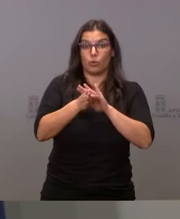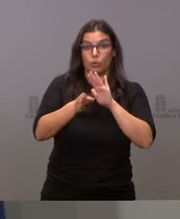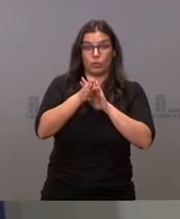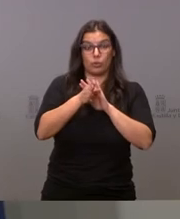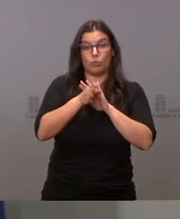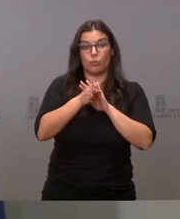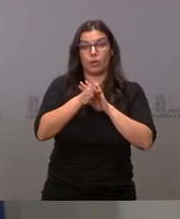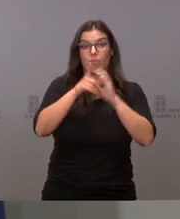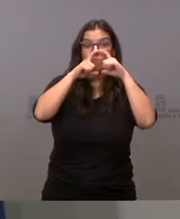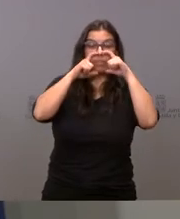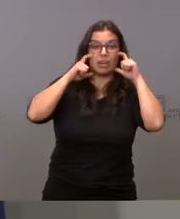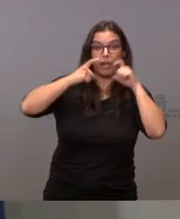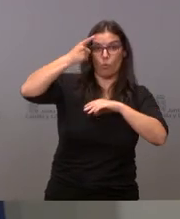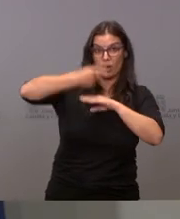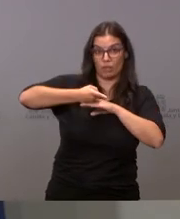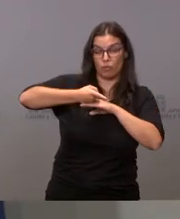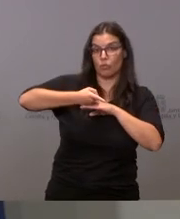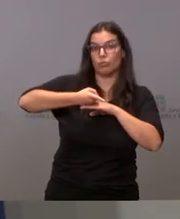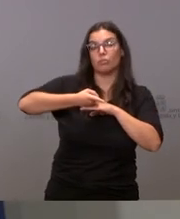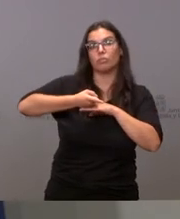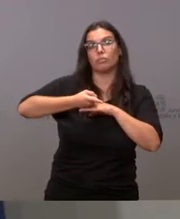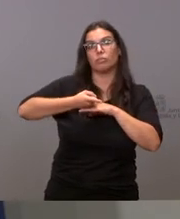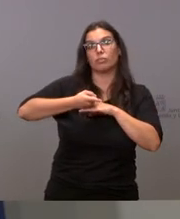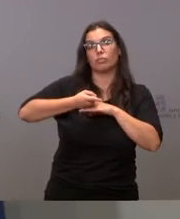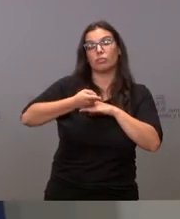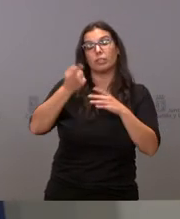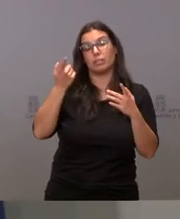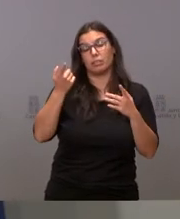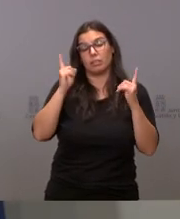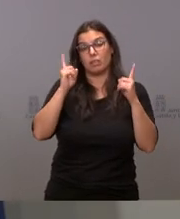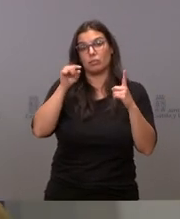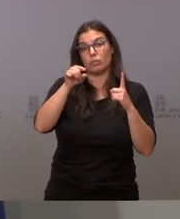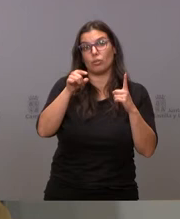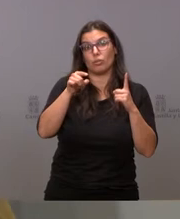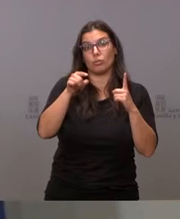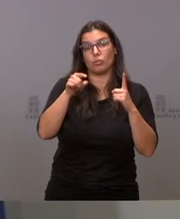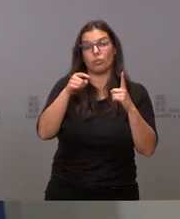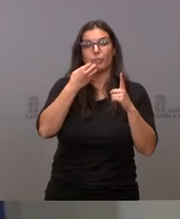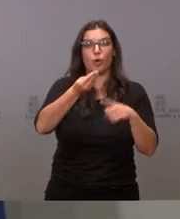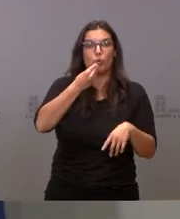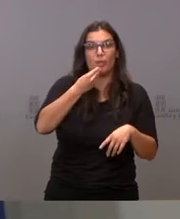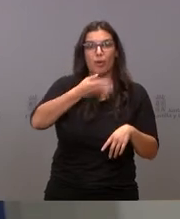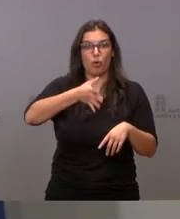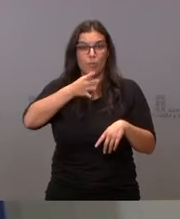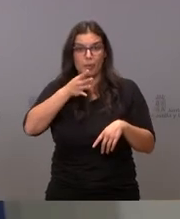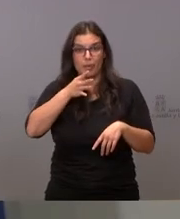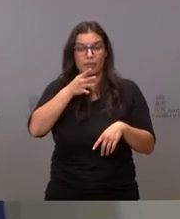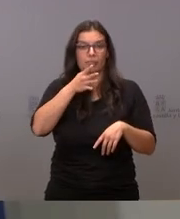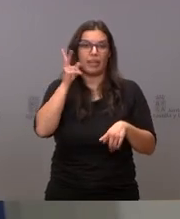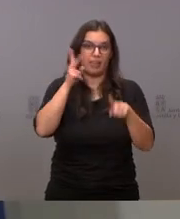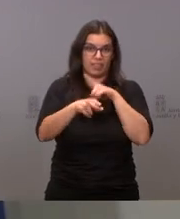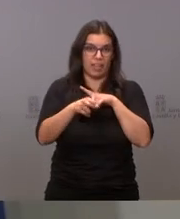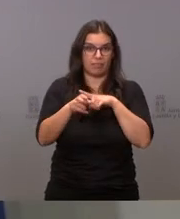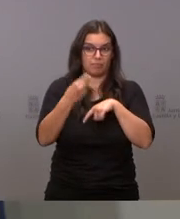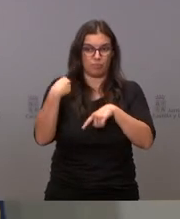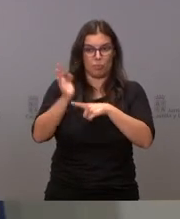de la mascarilla y que evite en estas circunstancias comer beber en los cines